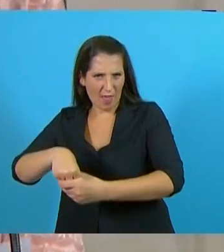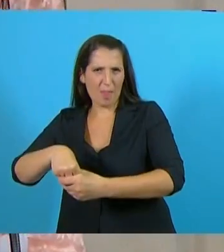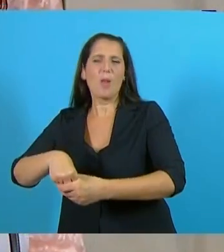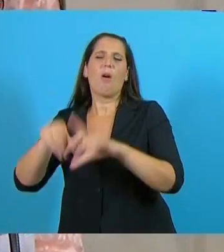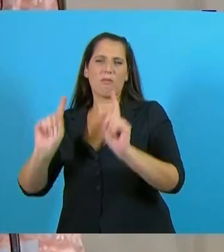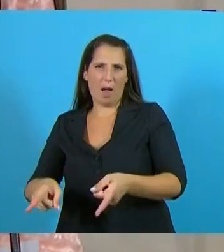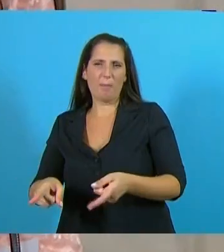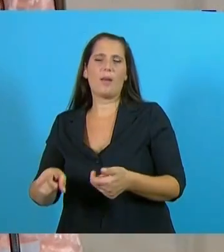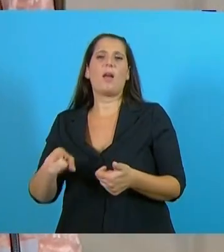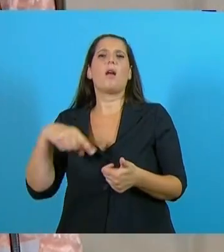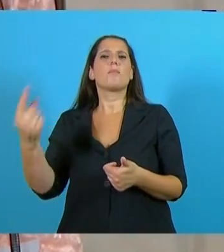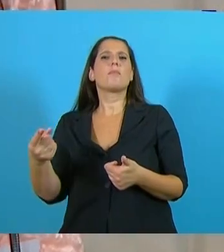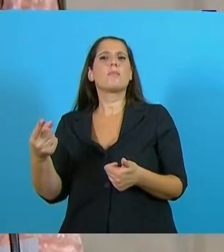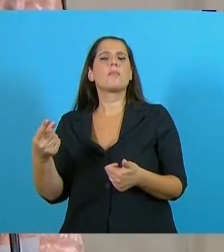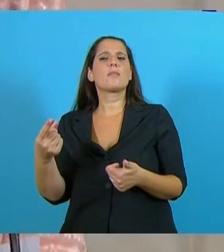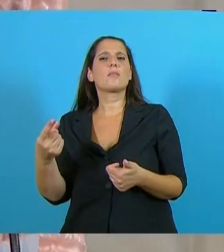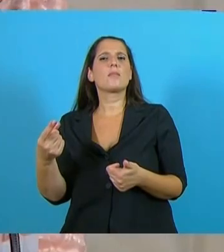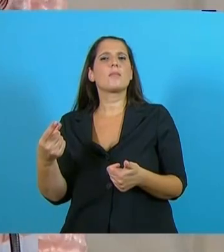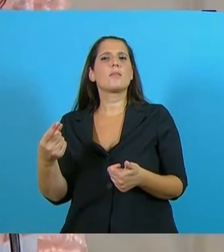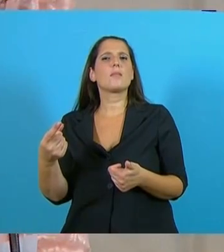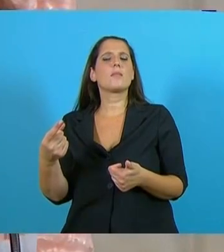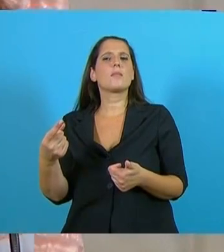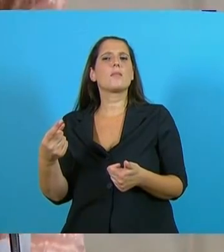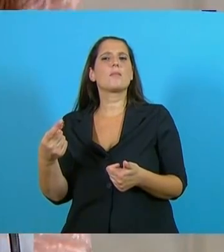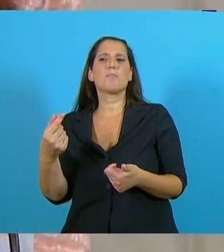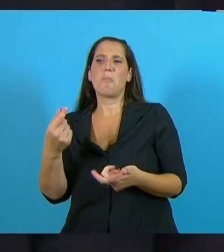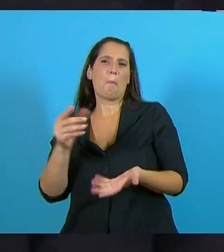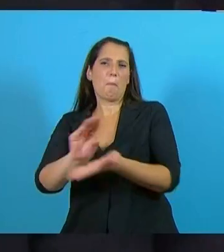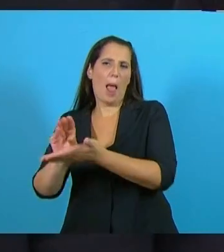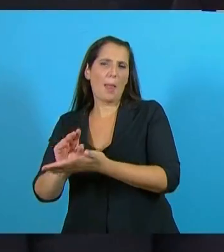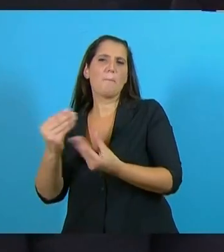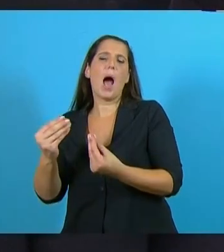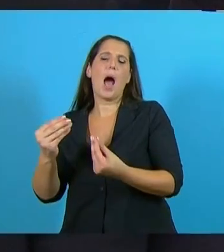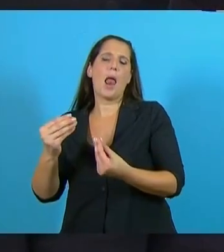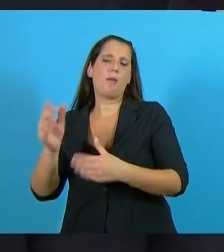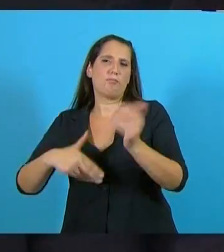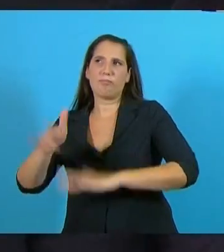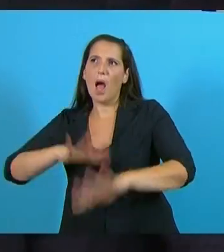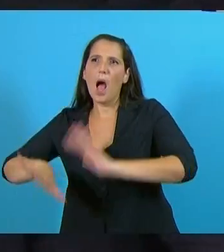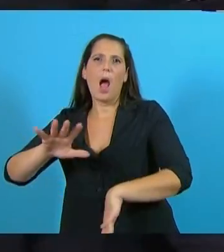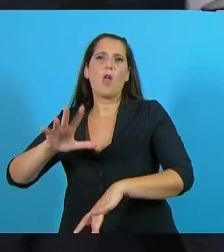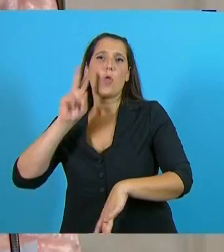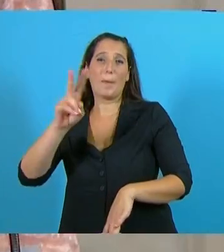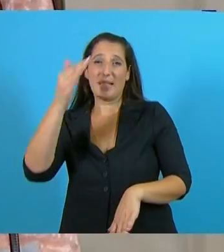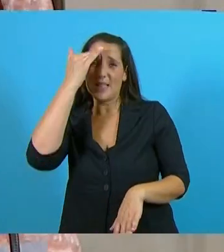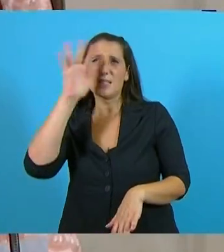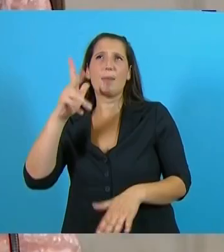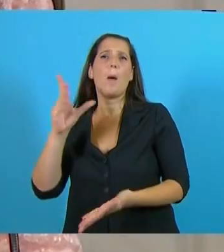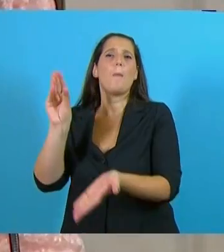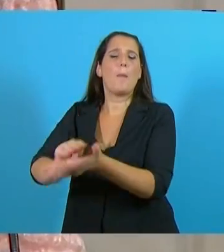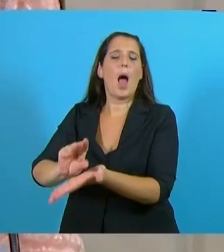retribución por gestión de obras, proyectadas para el 2015, de 37 millones,